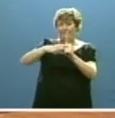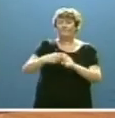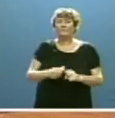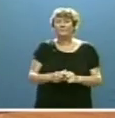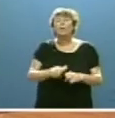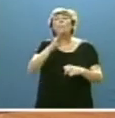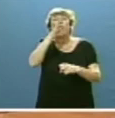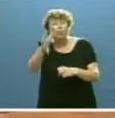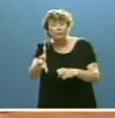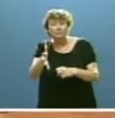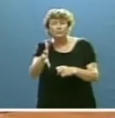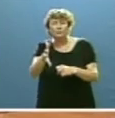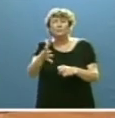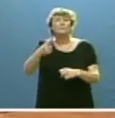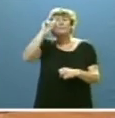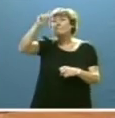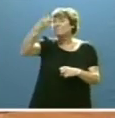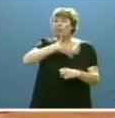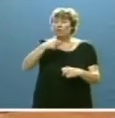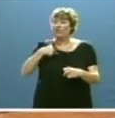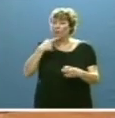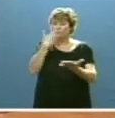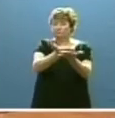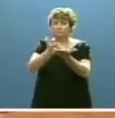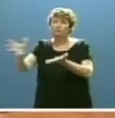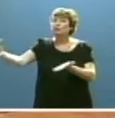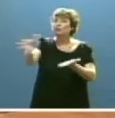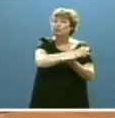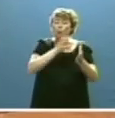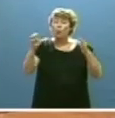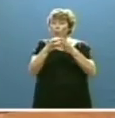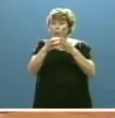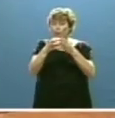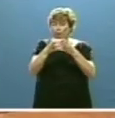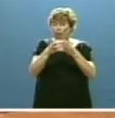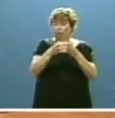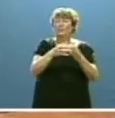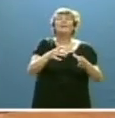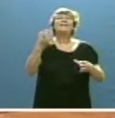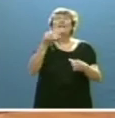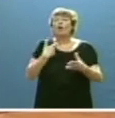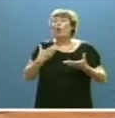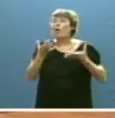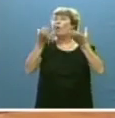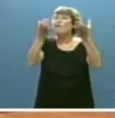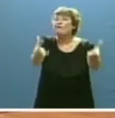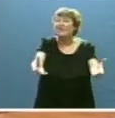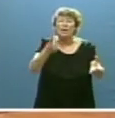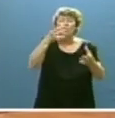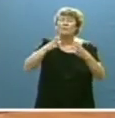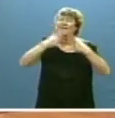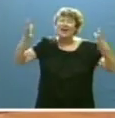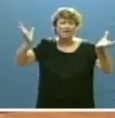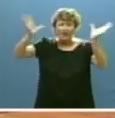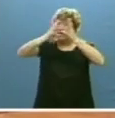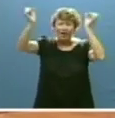Por ello, lo primero que quiero plantear a todos los grupos parlamentarios es la oferta de un gran pacto